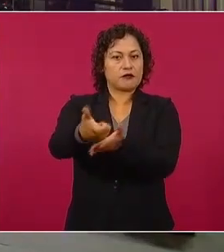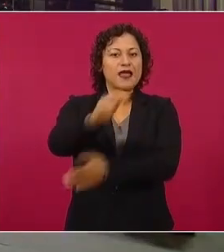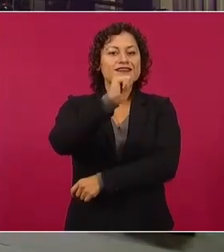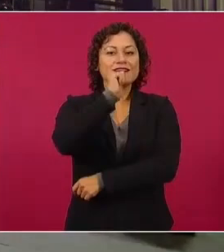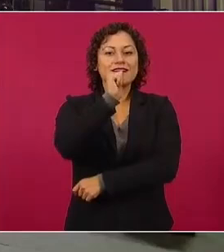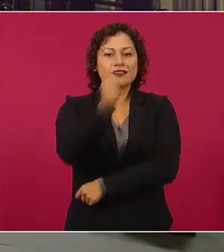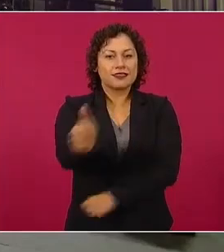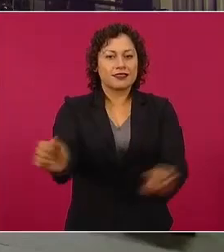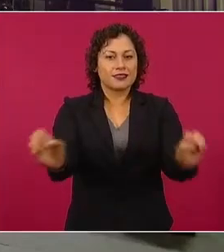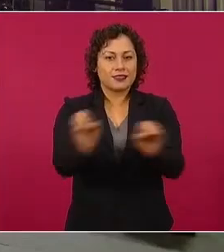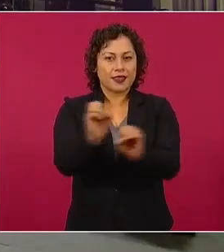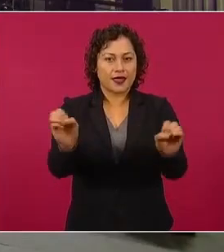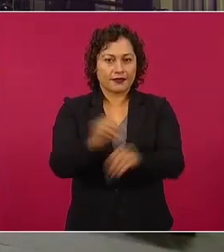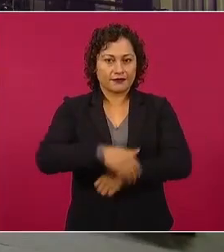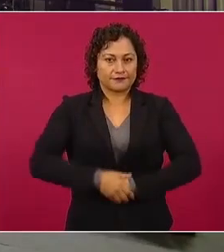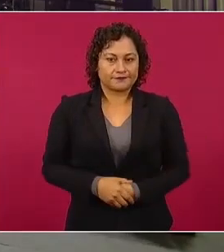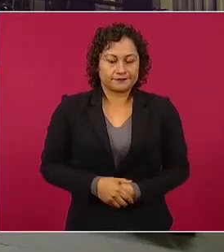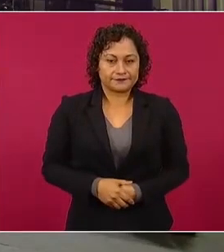Así estaba.